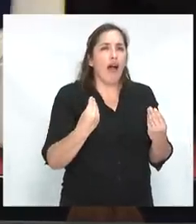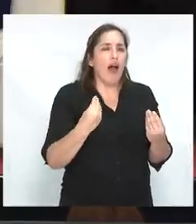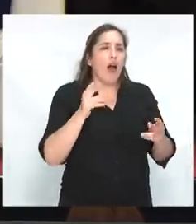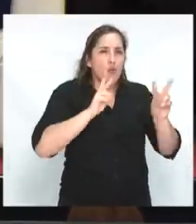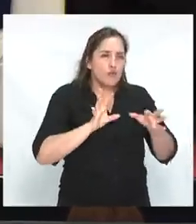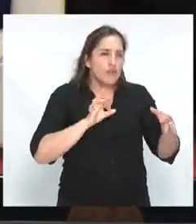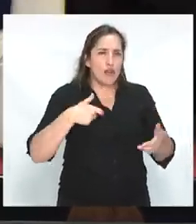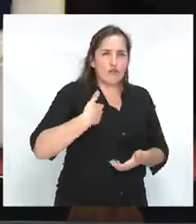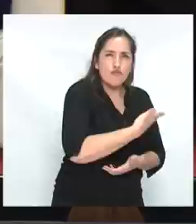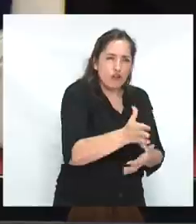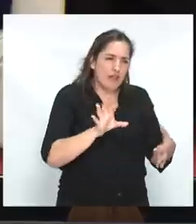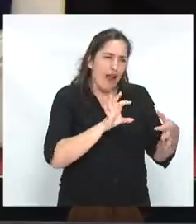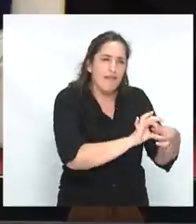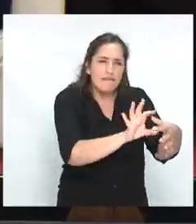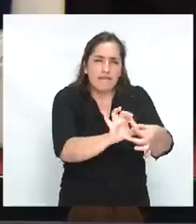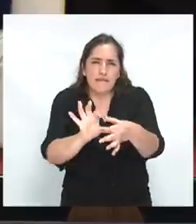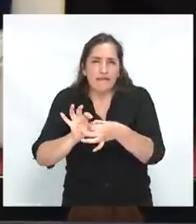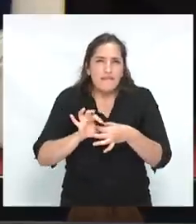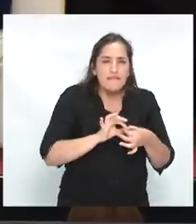articulaciones sociales contingentes,